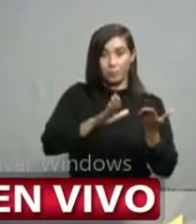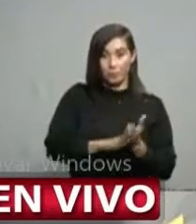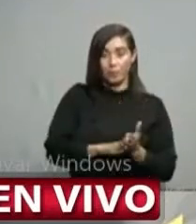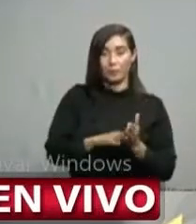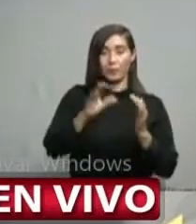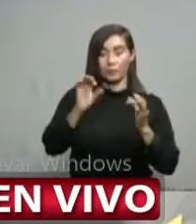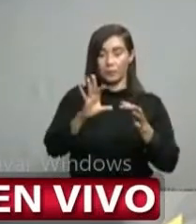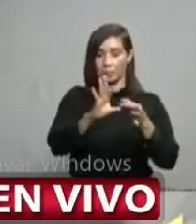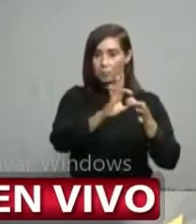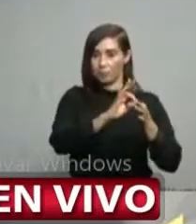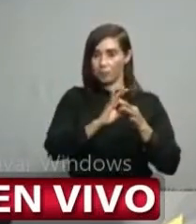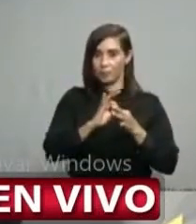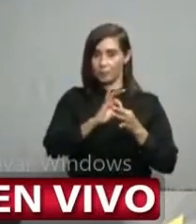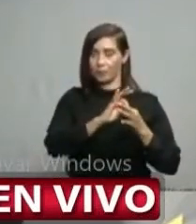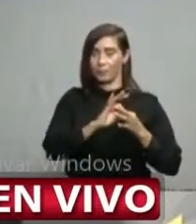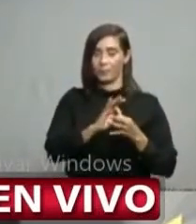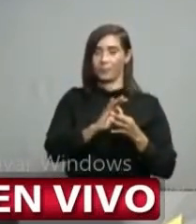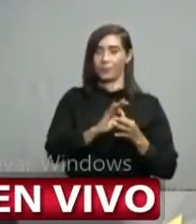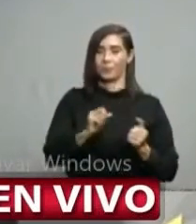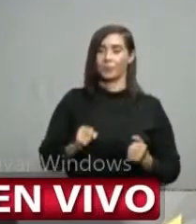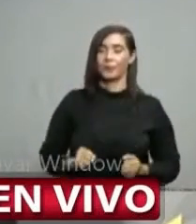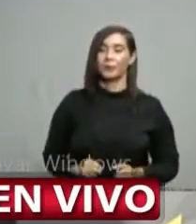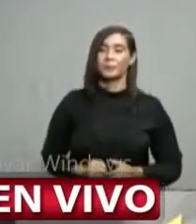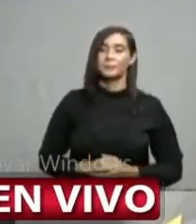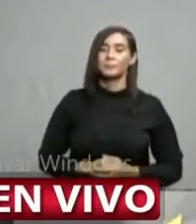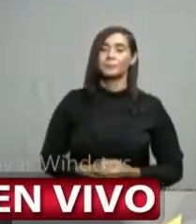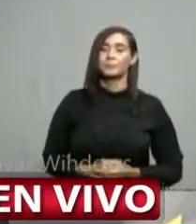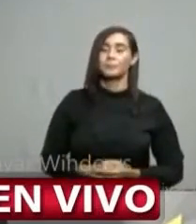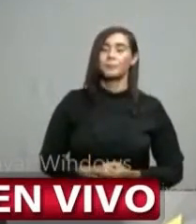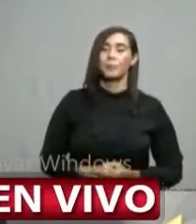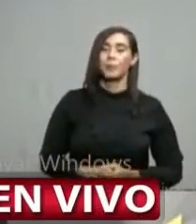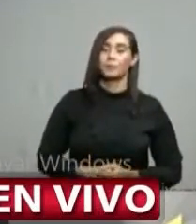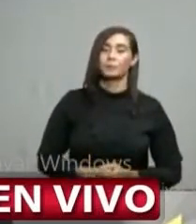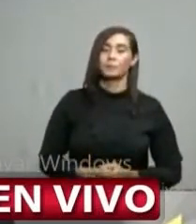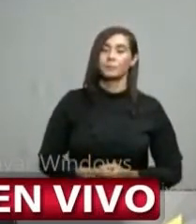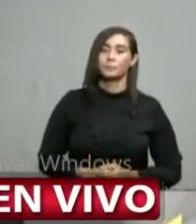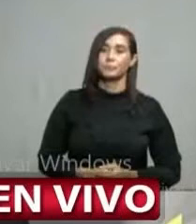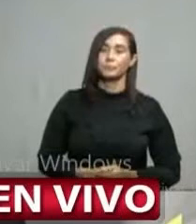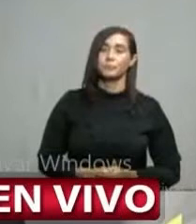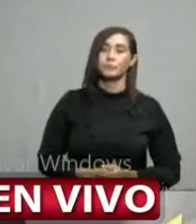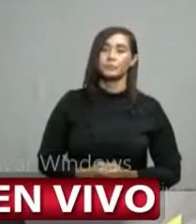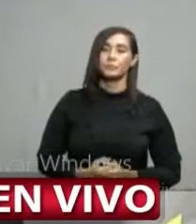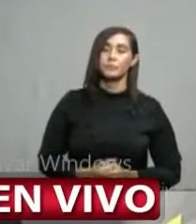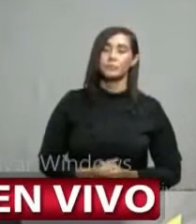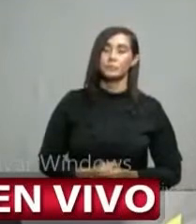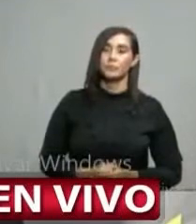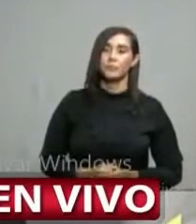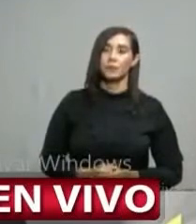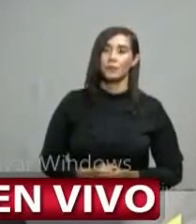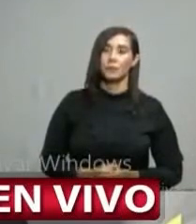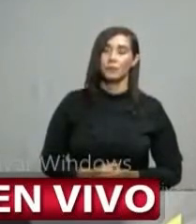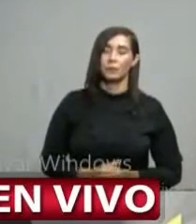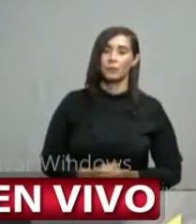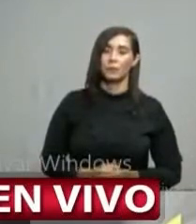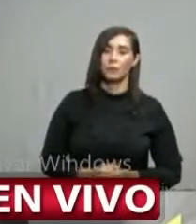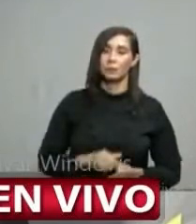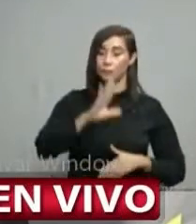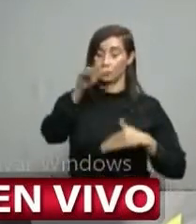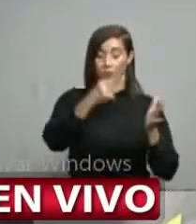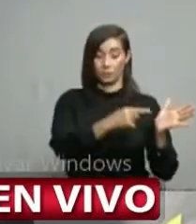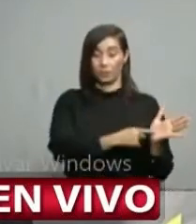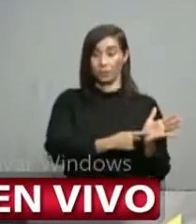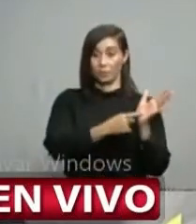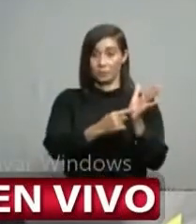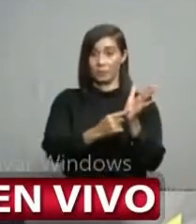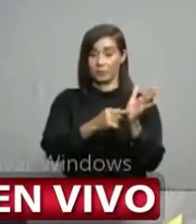teniendo en ambos sistemas de medición que permanentemente estamos exponiendo ante